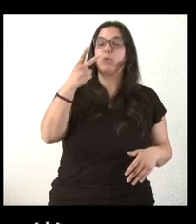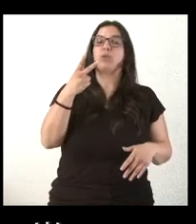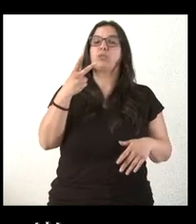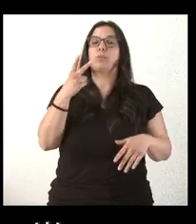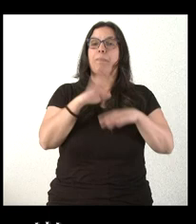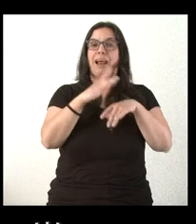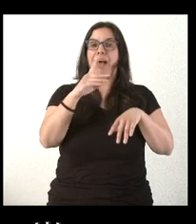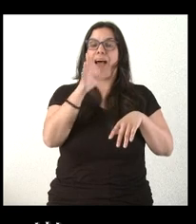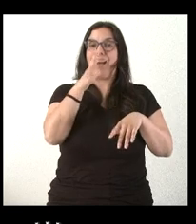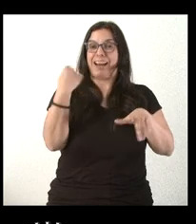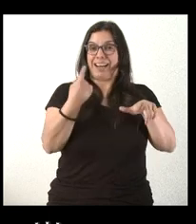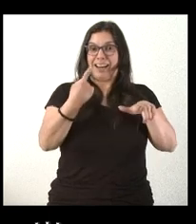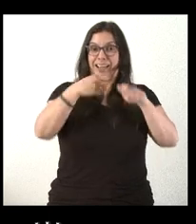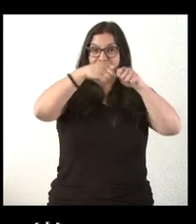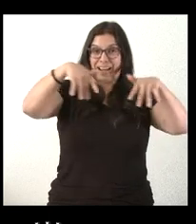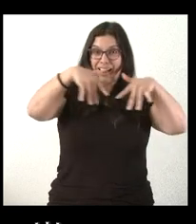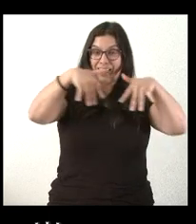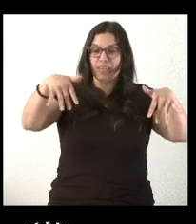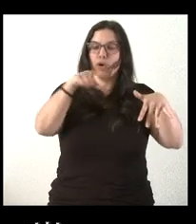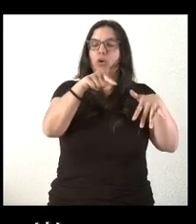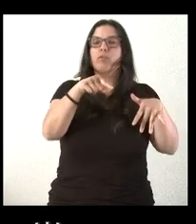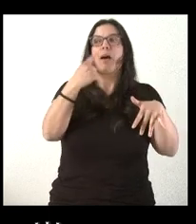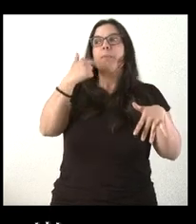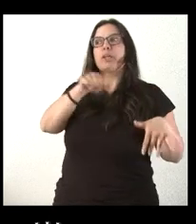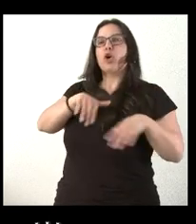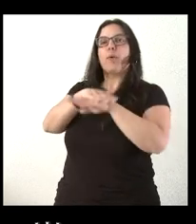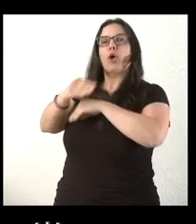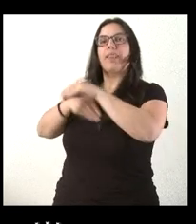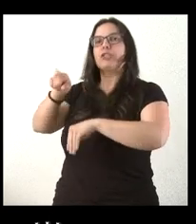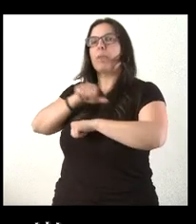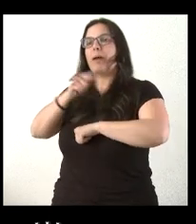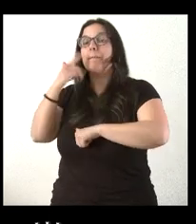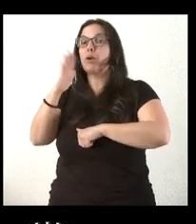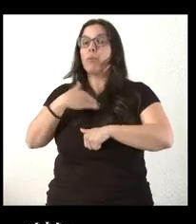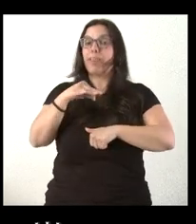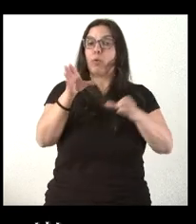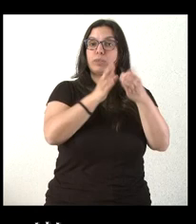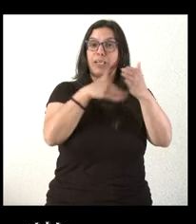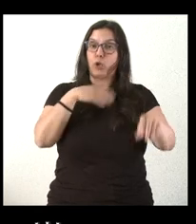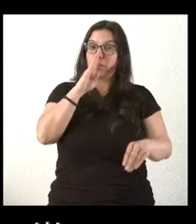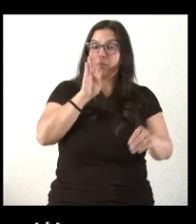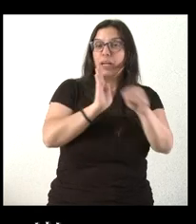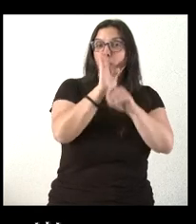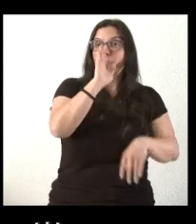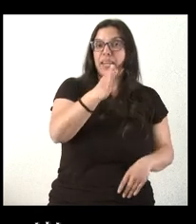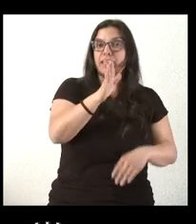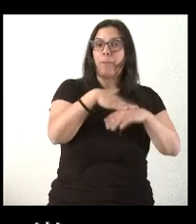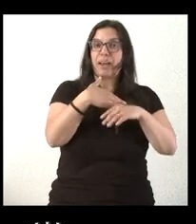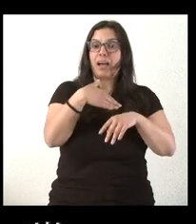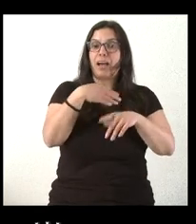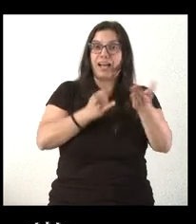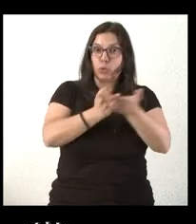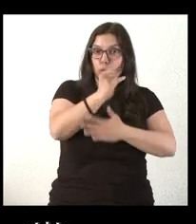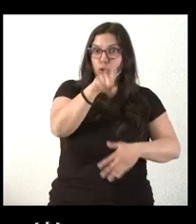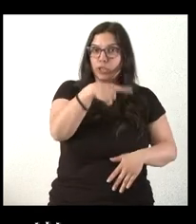y pendientes de lo que hará el Gobierno, no sé si la Junta se plantea alguna ayuda directa para los agricultores.